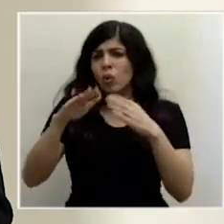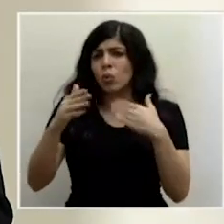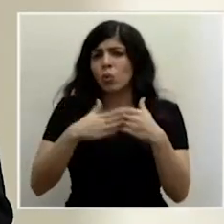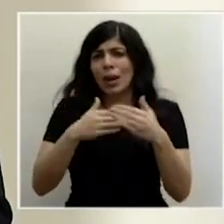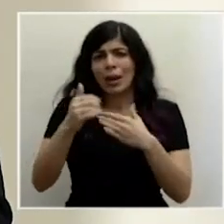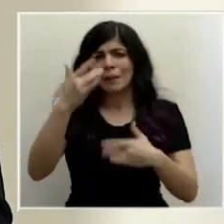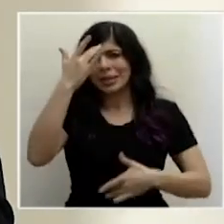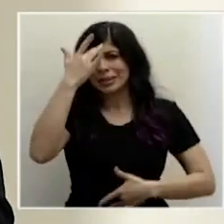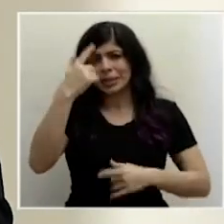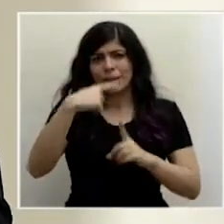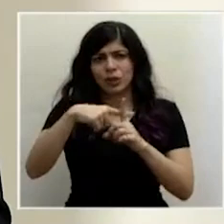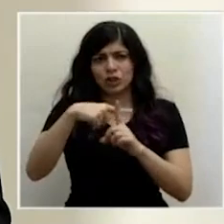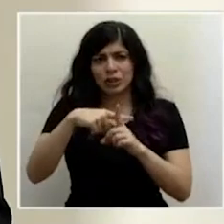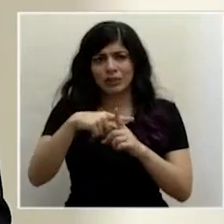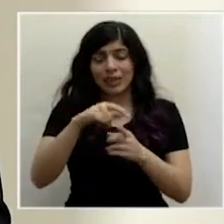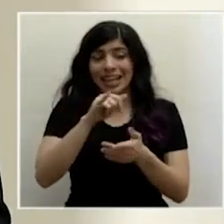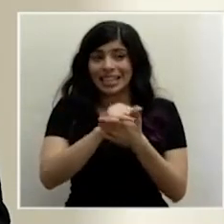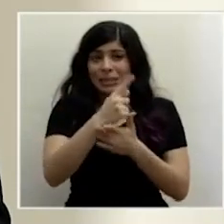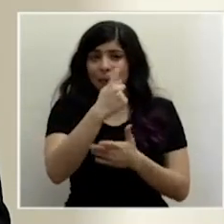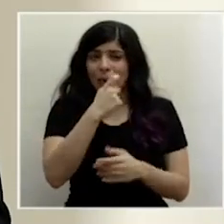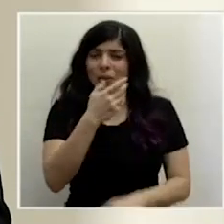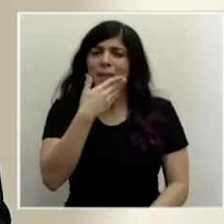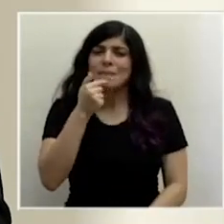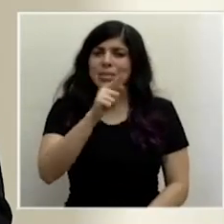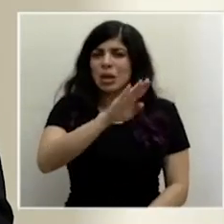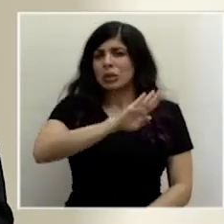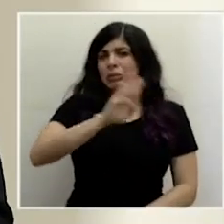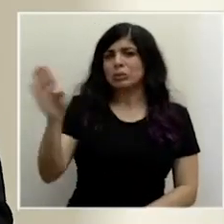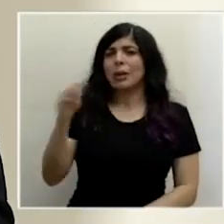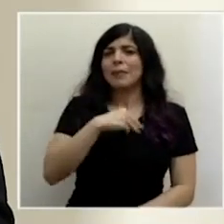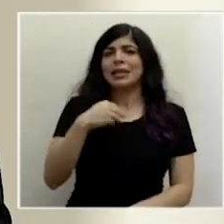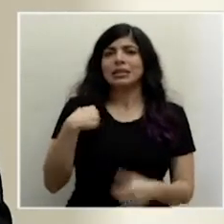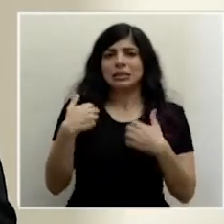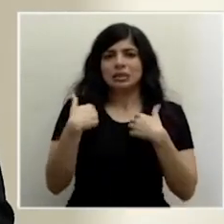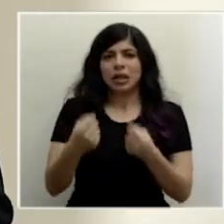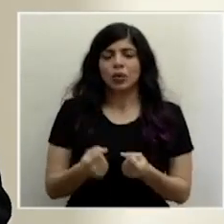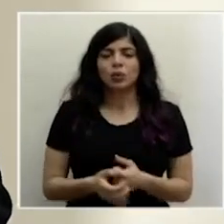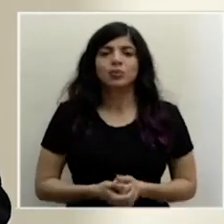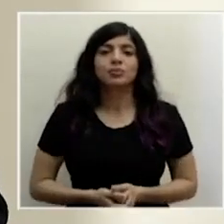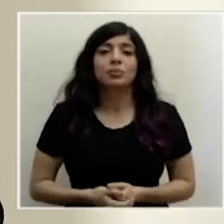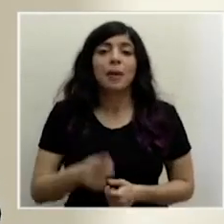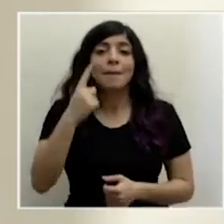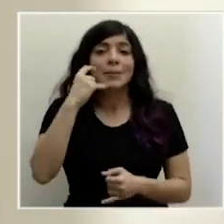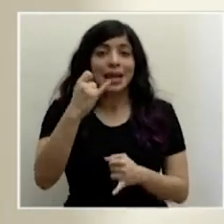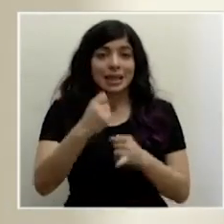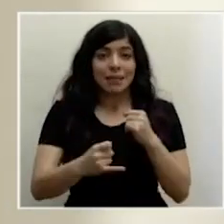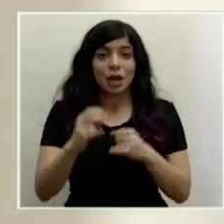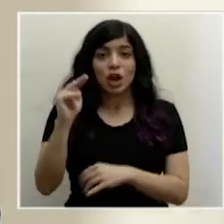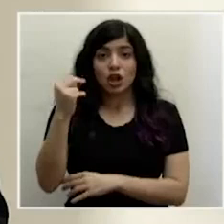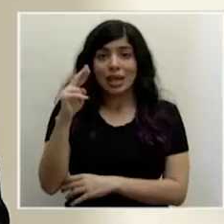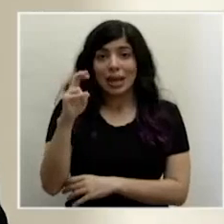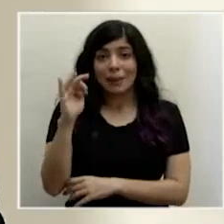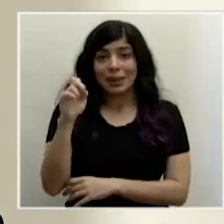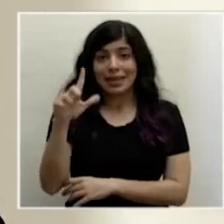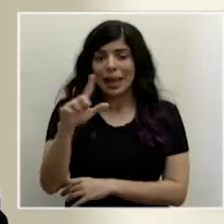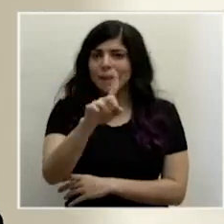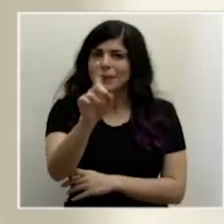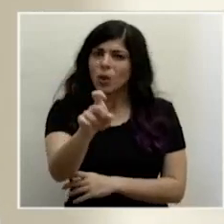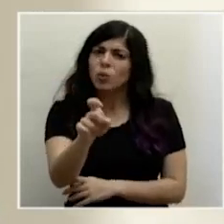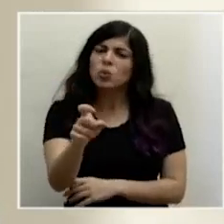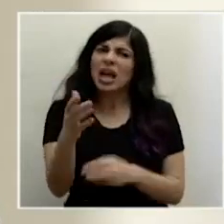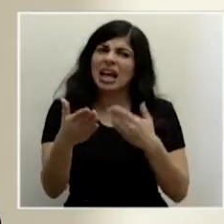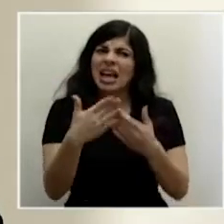que están positivos. Esa pregunta habría que remitirla tal vez al Ministerio de Salud. Y para finalizar la noticia, repete el consulta.